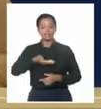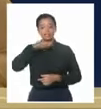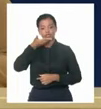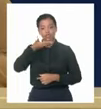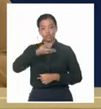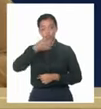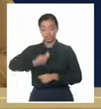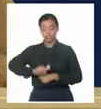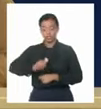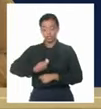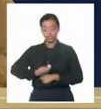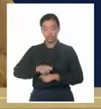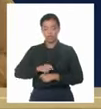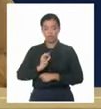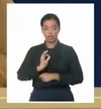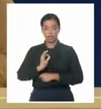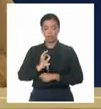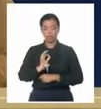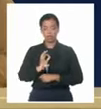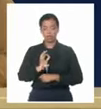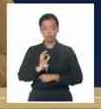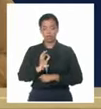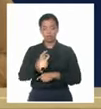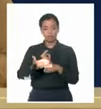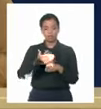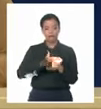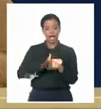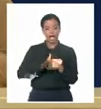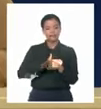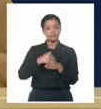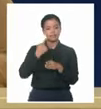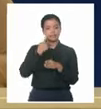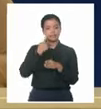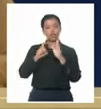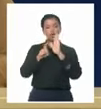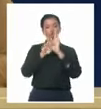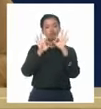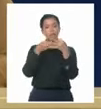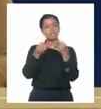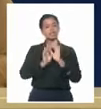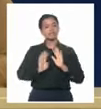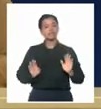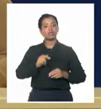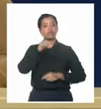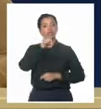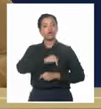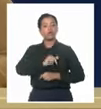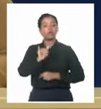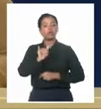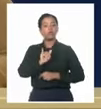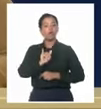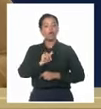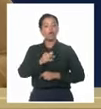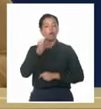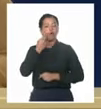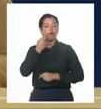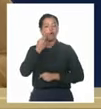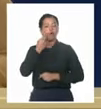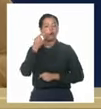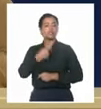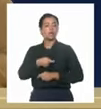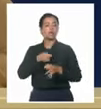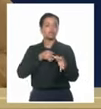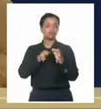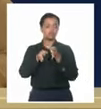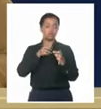tribunales o tutores. Anteriormente estaba establecido en el Código de las Familias, pero hoy tiene una distinción y que tiene que ver que